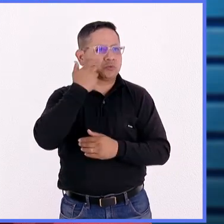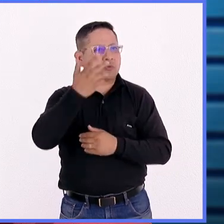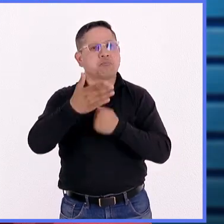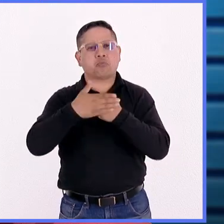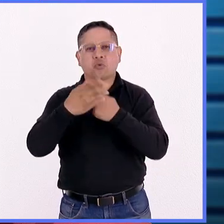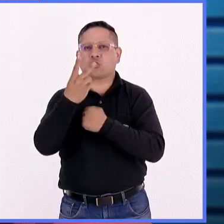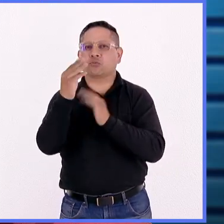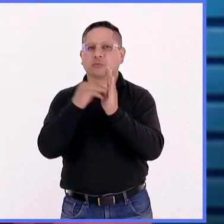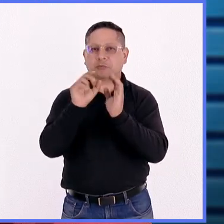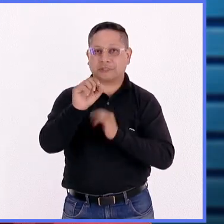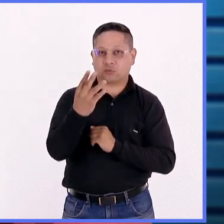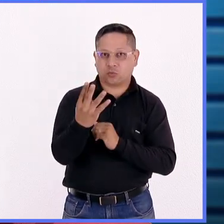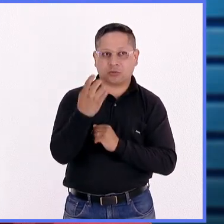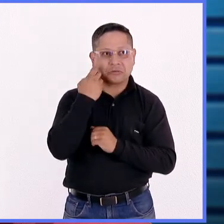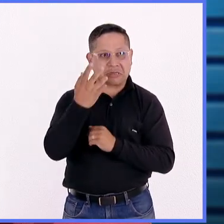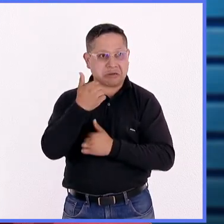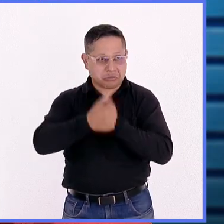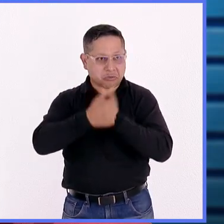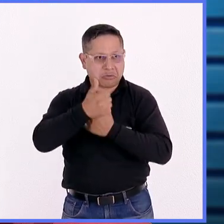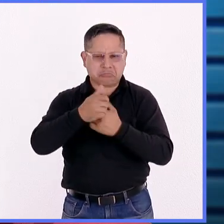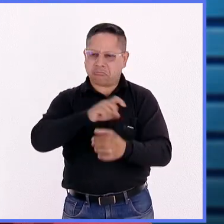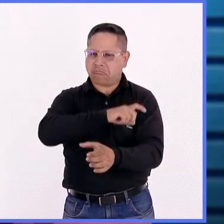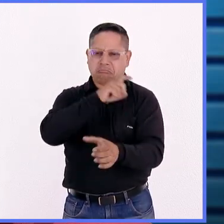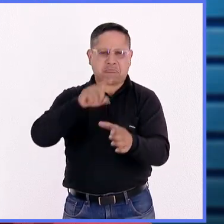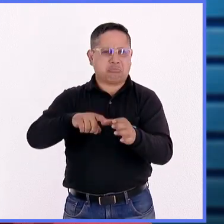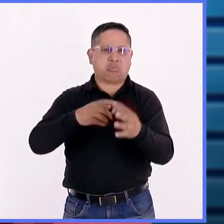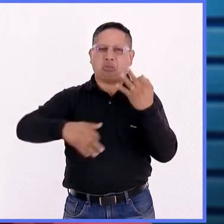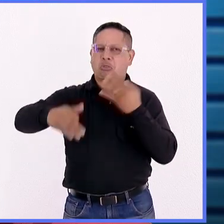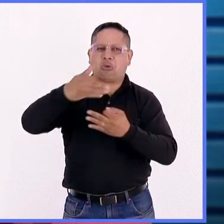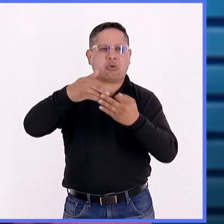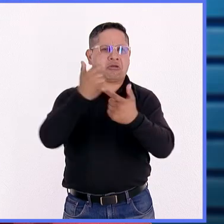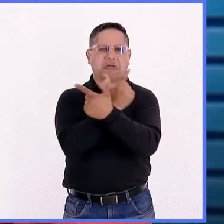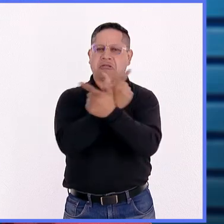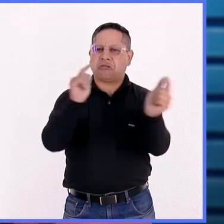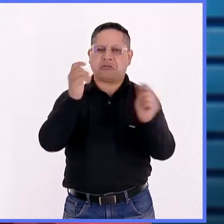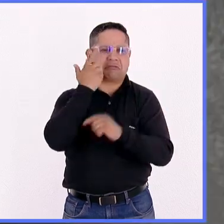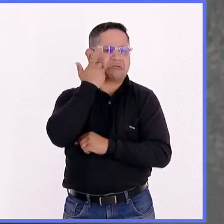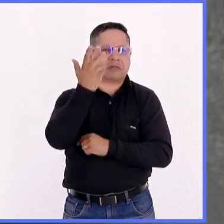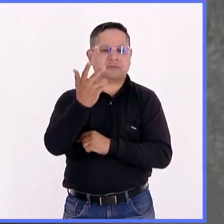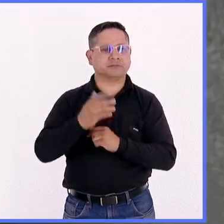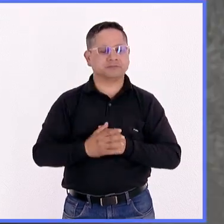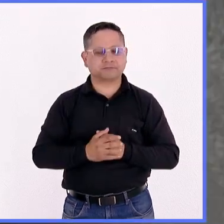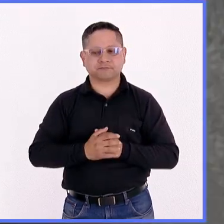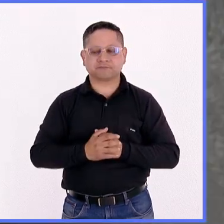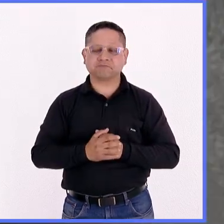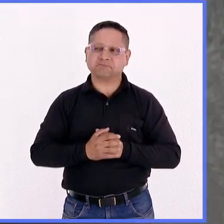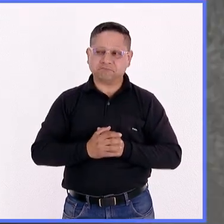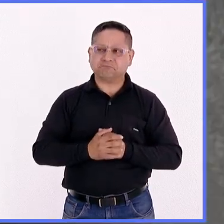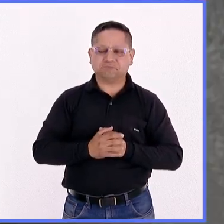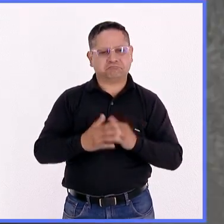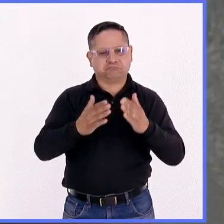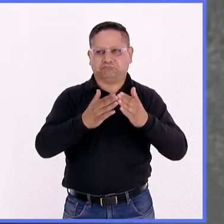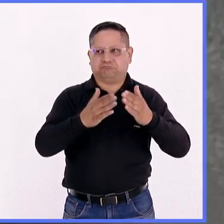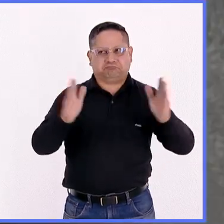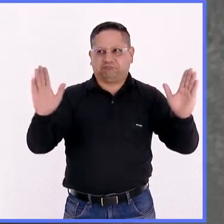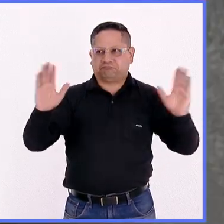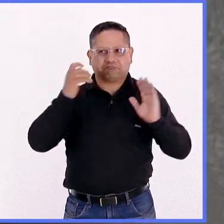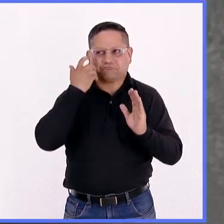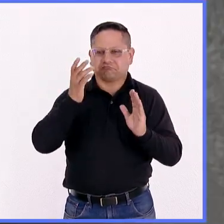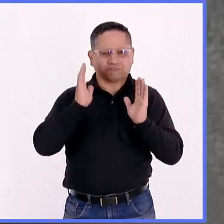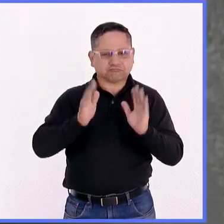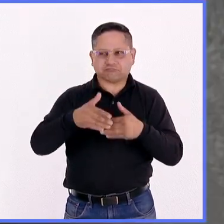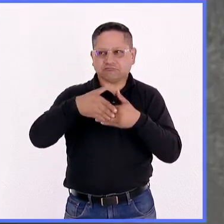¿Cuáles son esos puntos principales que deben tomar en cuenta y quiénes pueden inscribirse? Bueno, está abierta desde ya